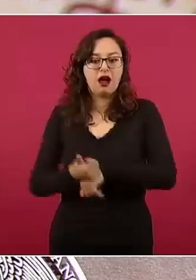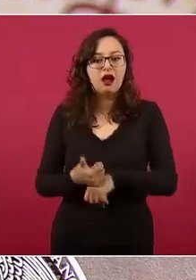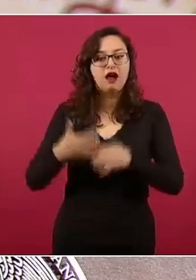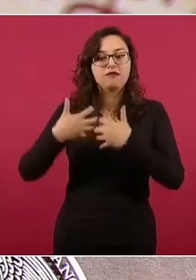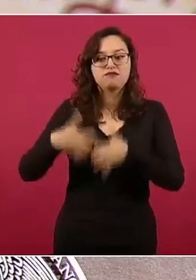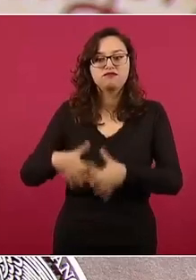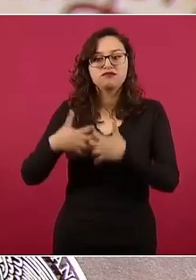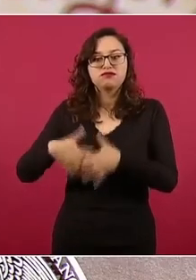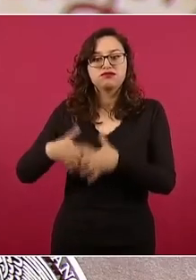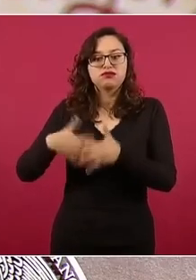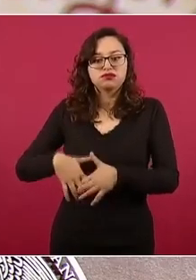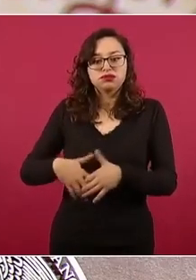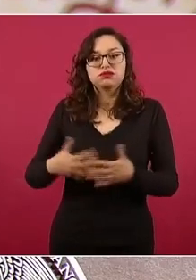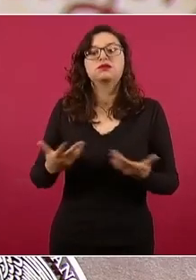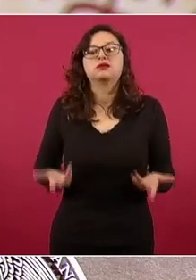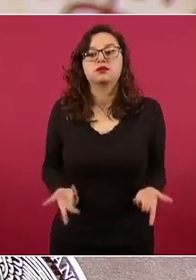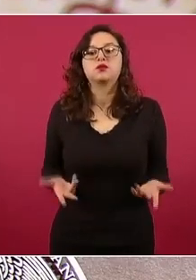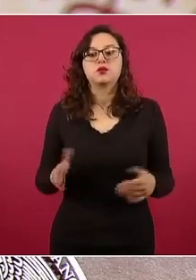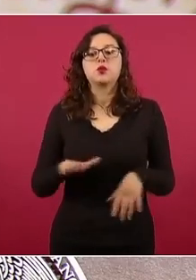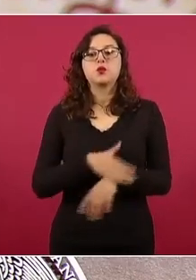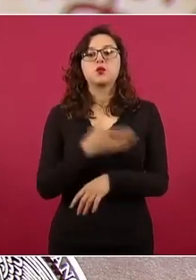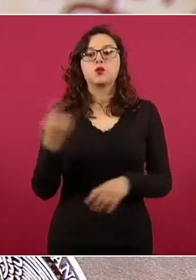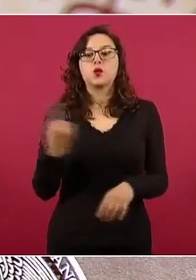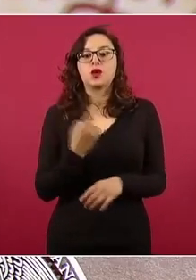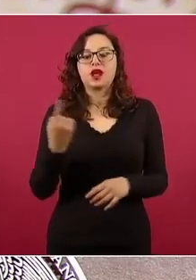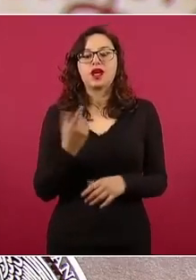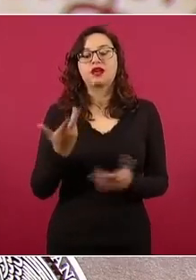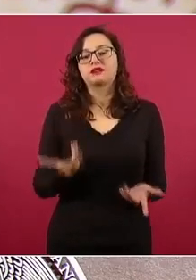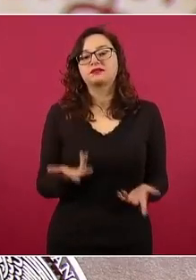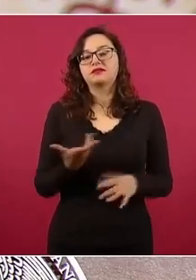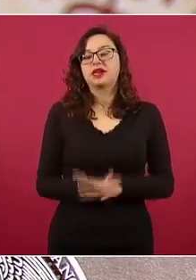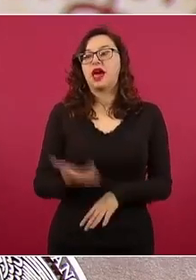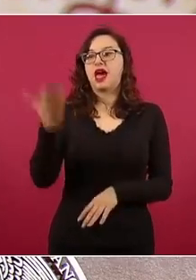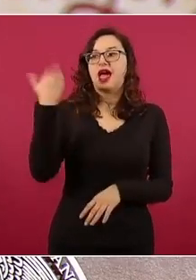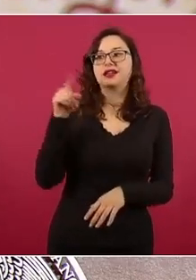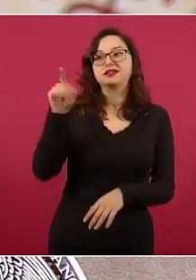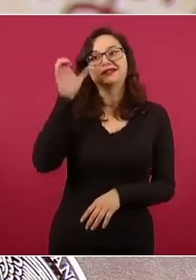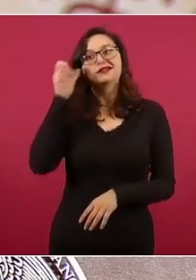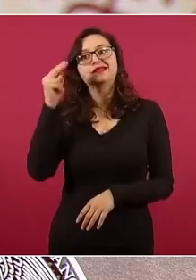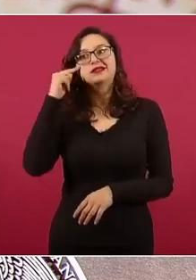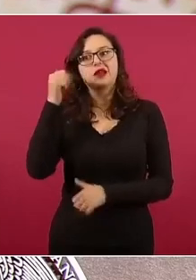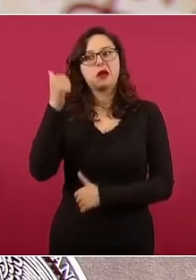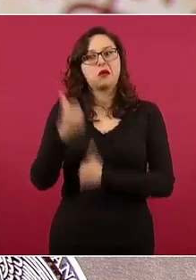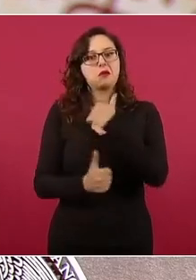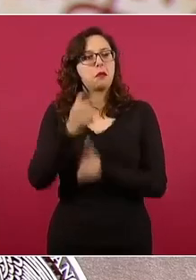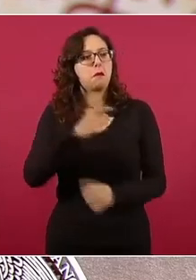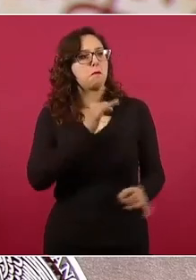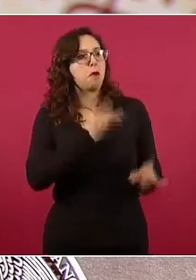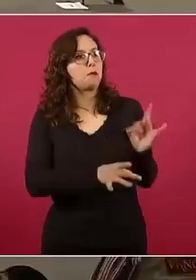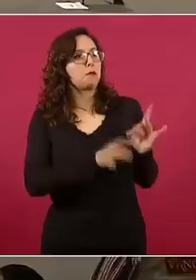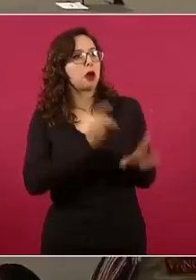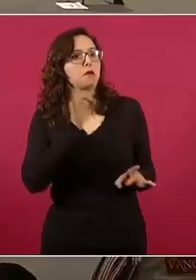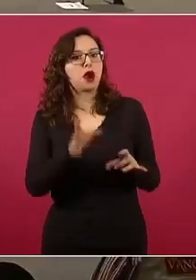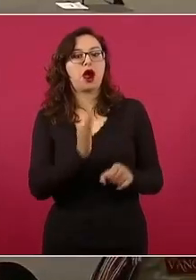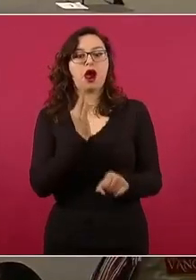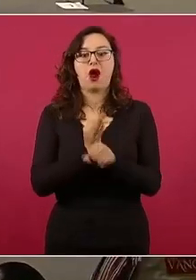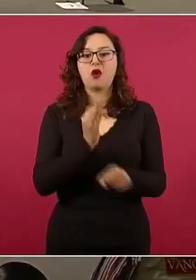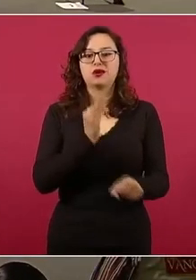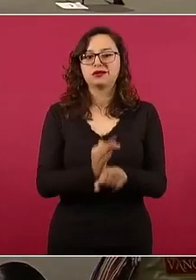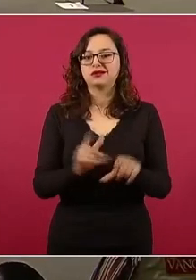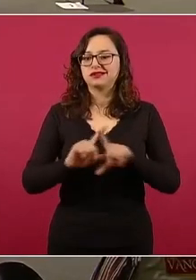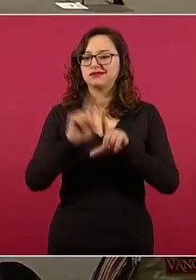costos de transporte socavan lo que habían sido sus ventajas competitivas. Eso está